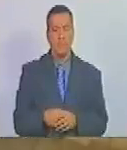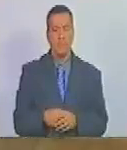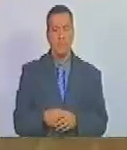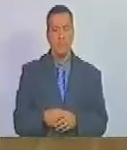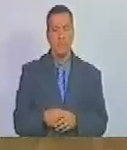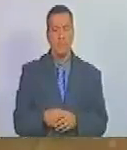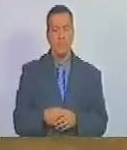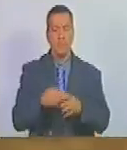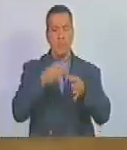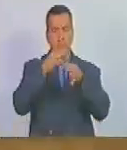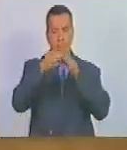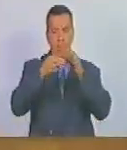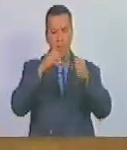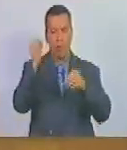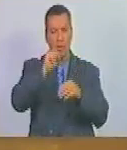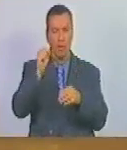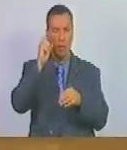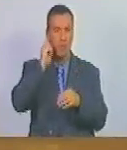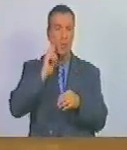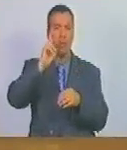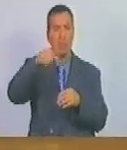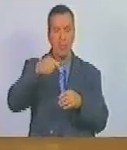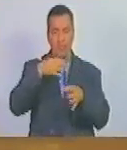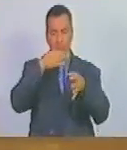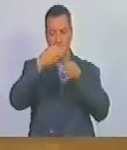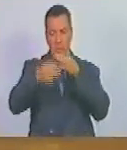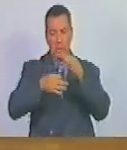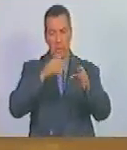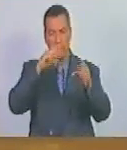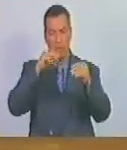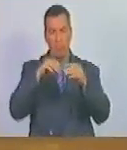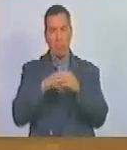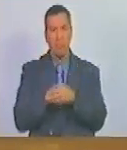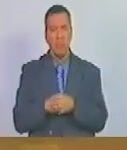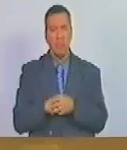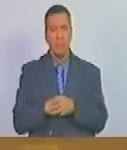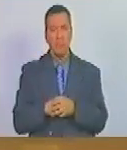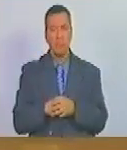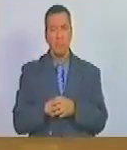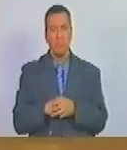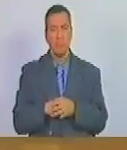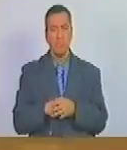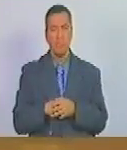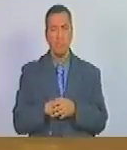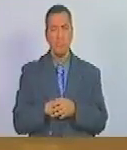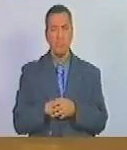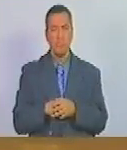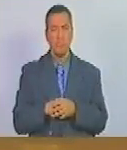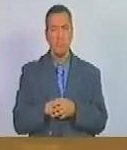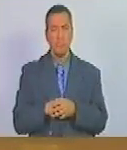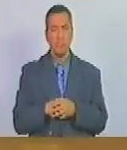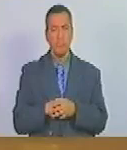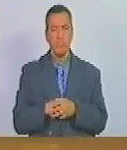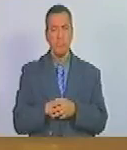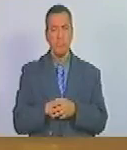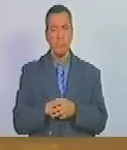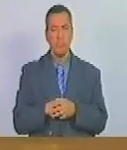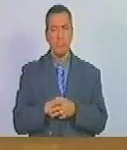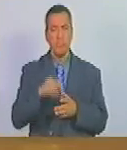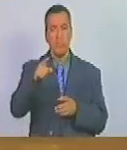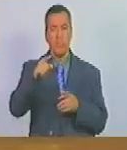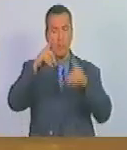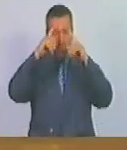Hablar de Bolívar también es hablar de su